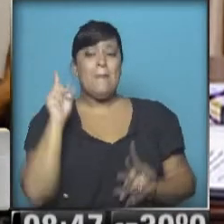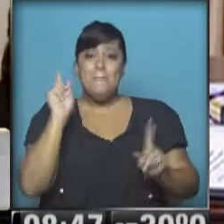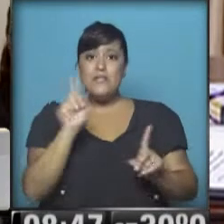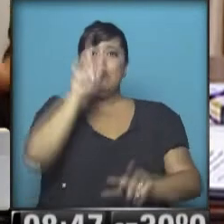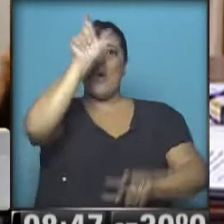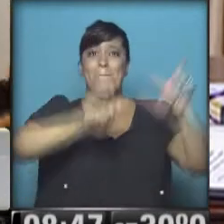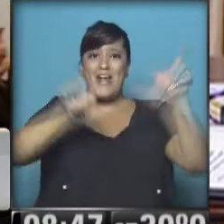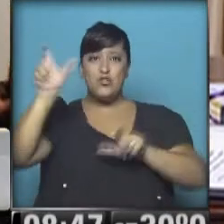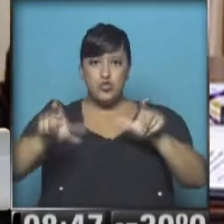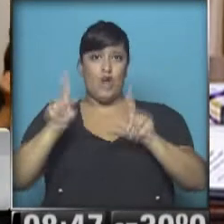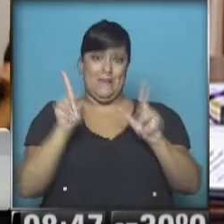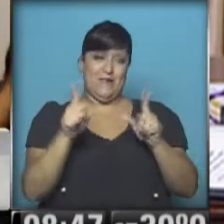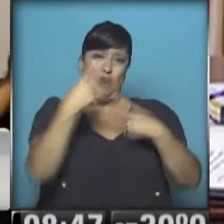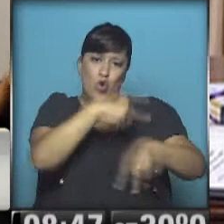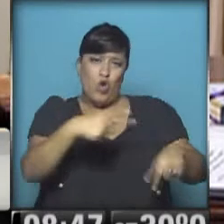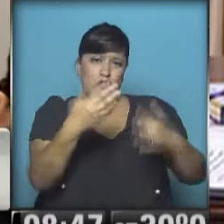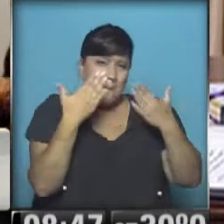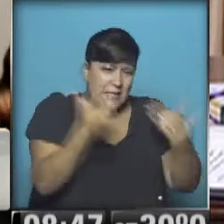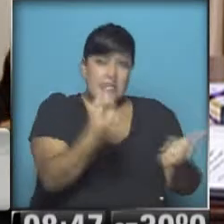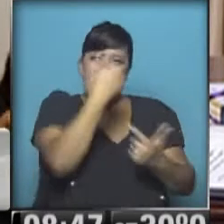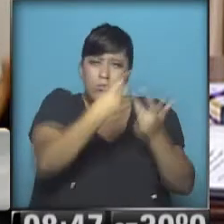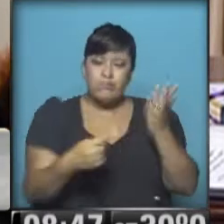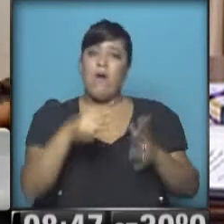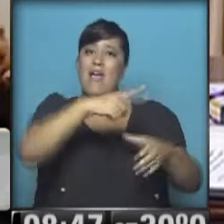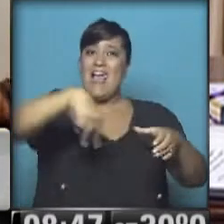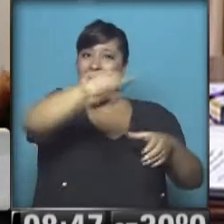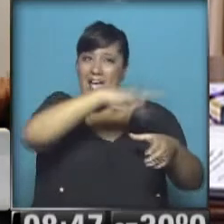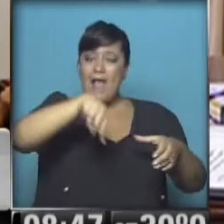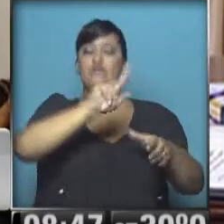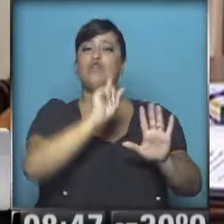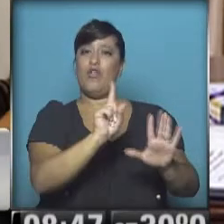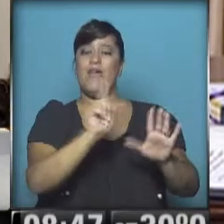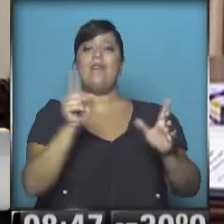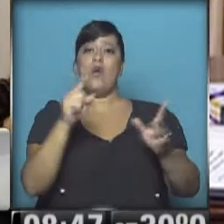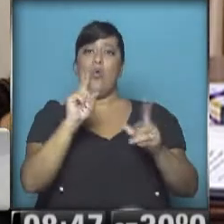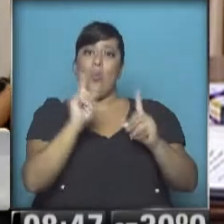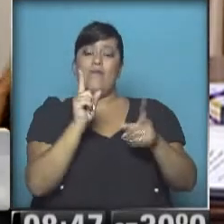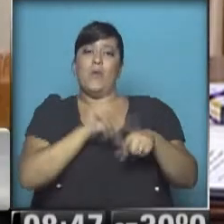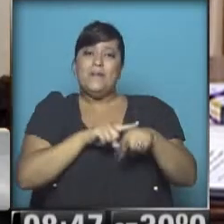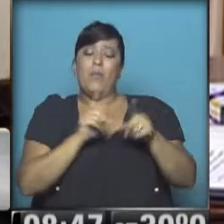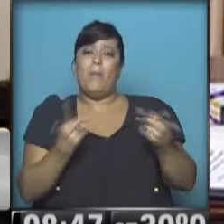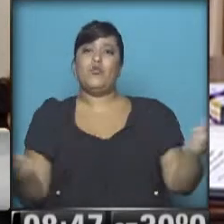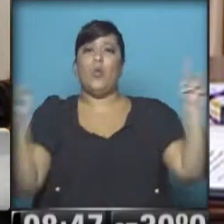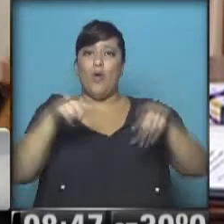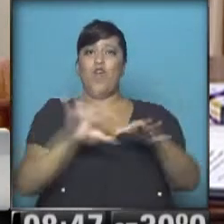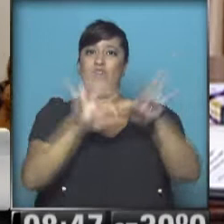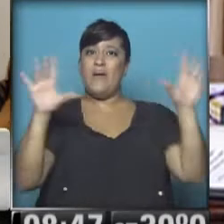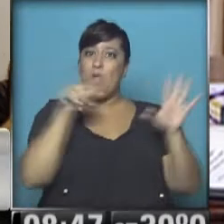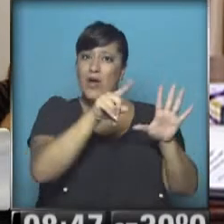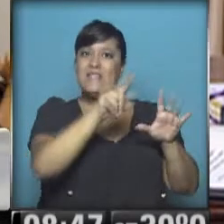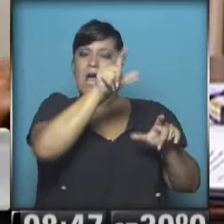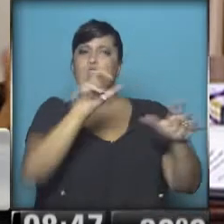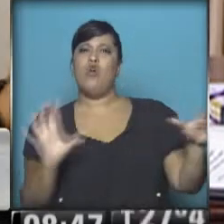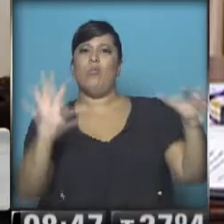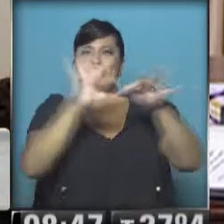que hacían estas cosas estaban precisamente desde el advenimiento inclusive de la democracia ya formaban parte